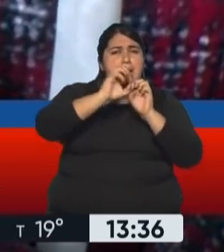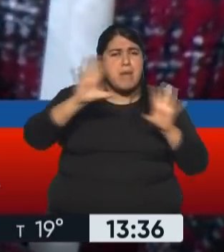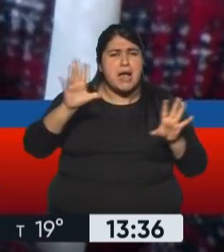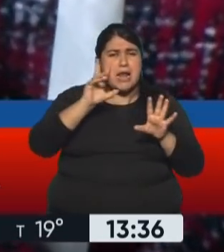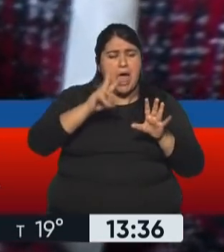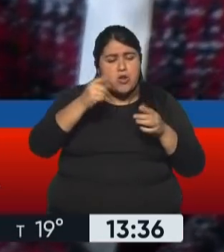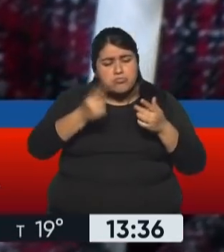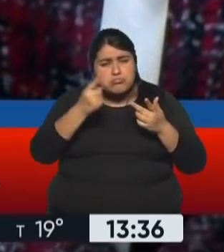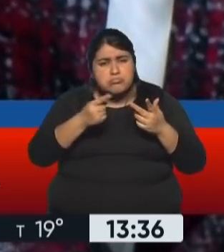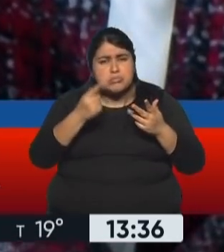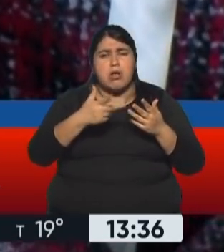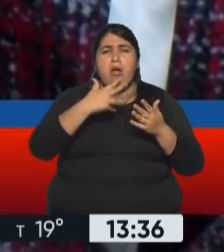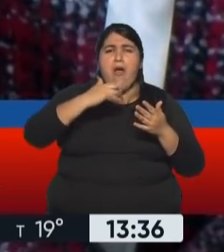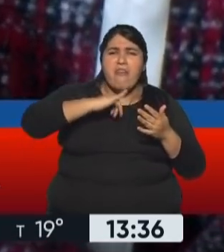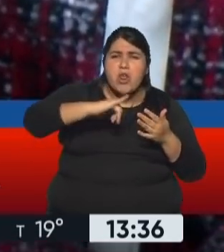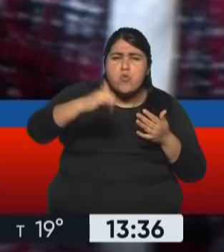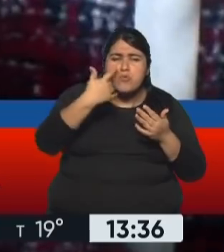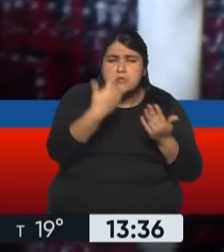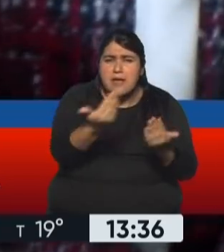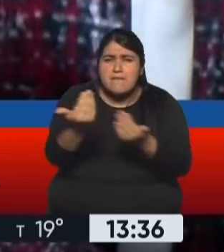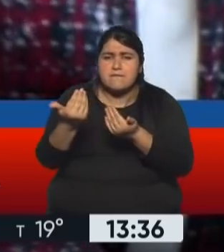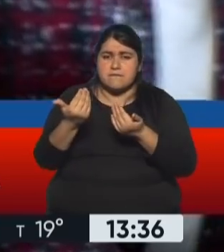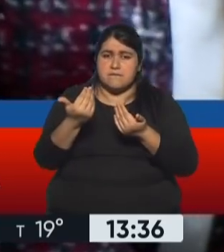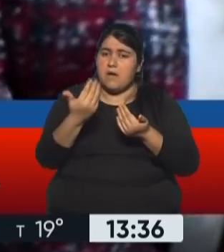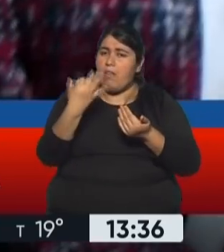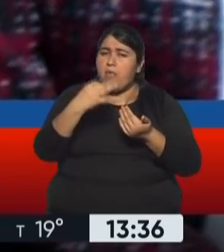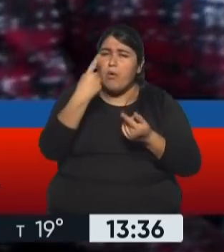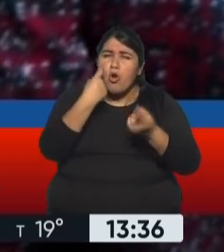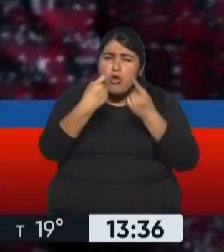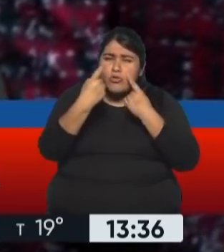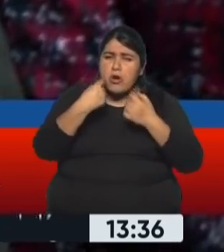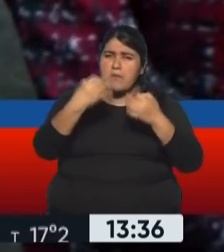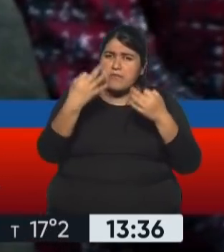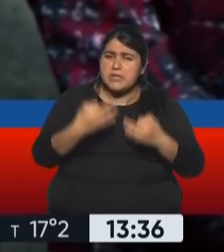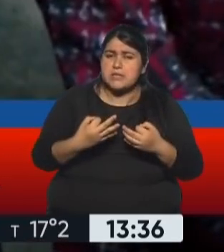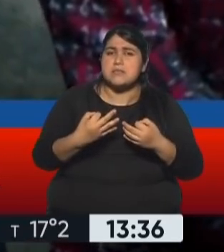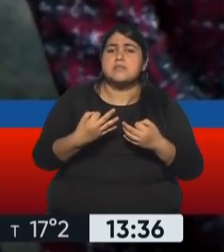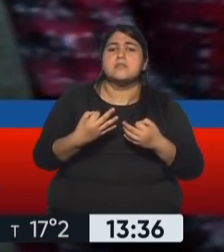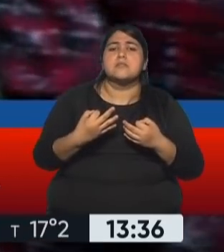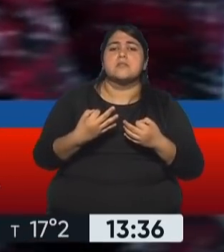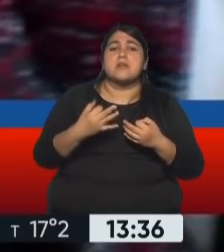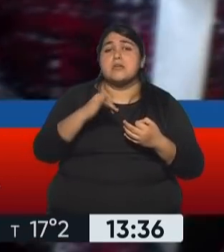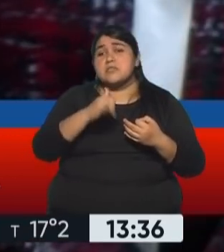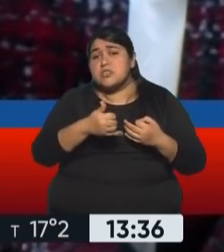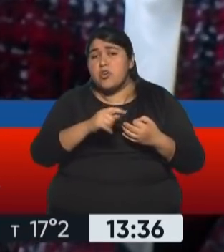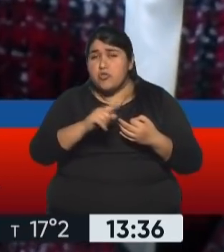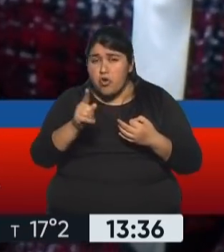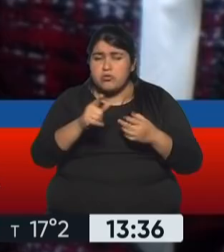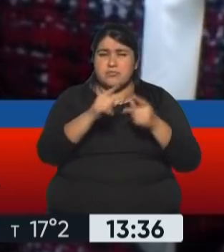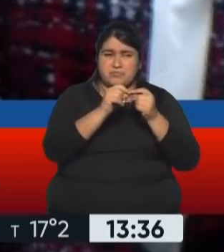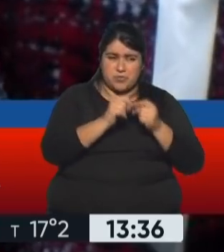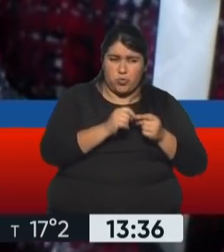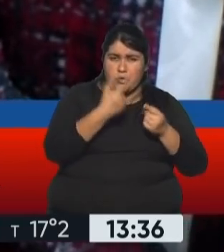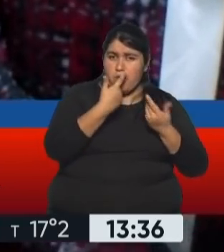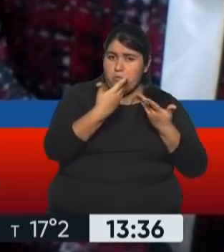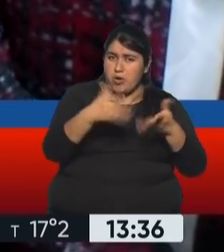una de estas denuncias y que se corrobore si es que las cifras dadas por la OEA es